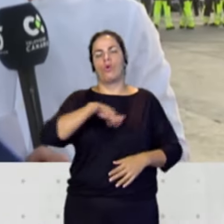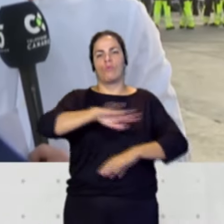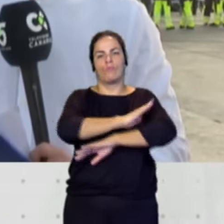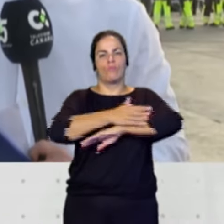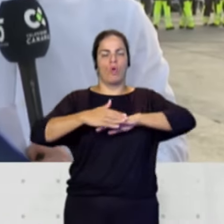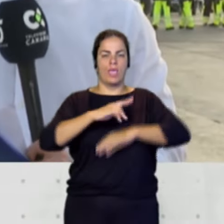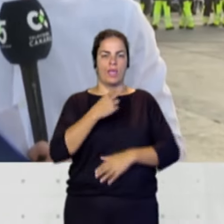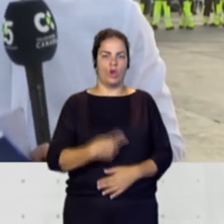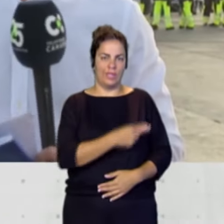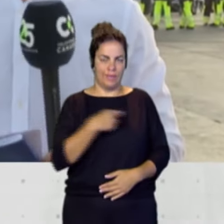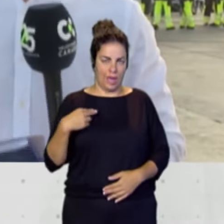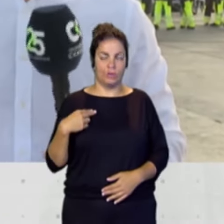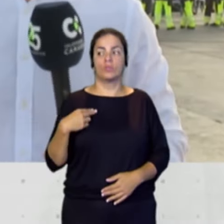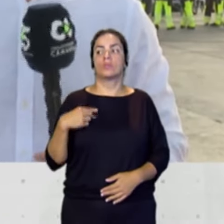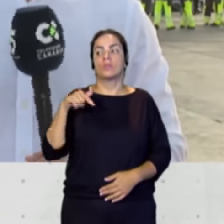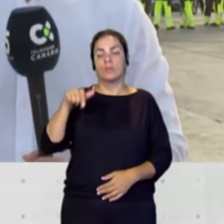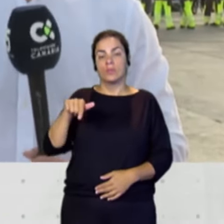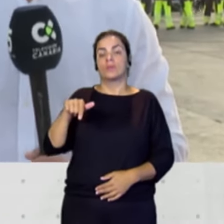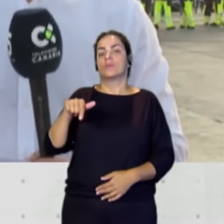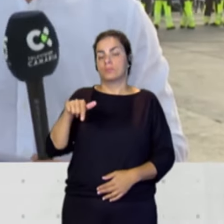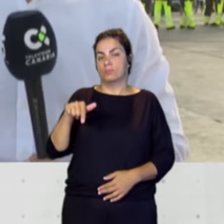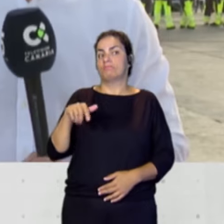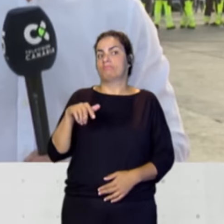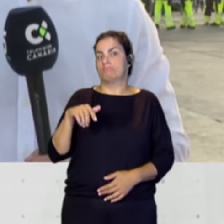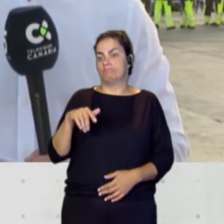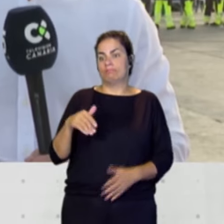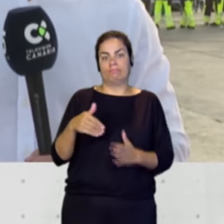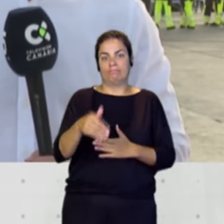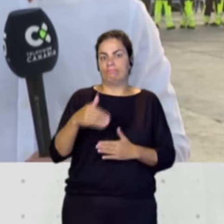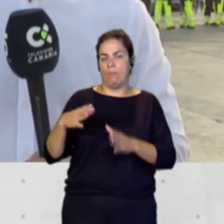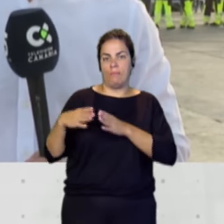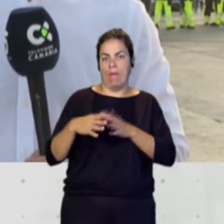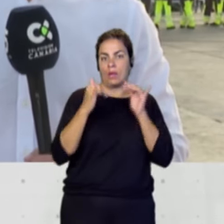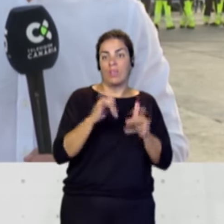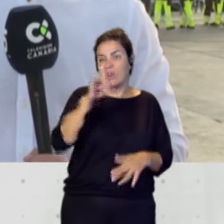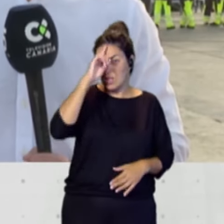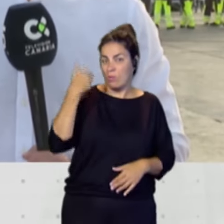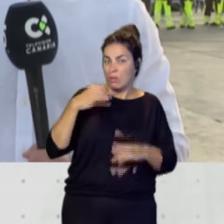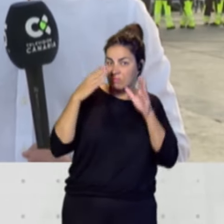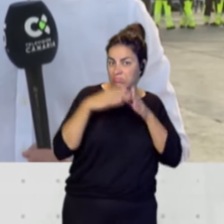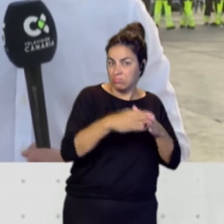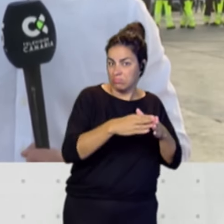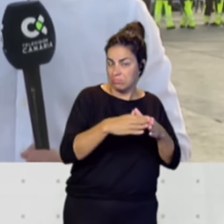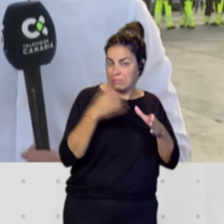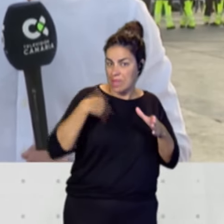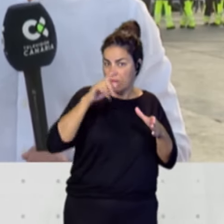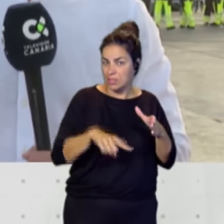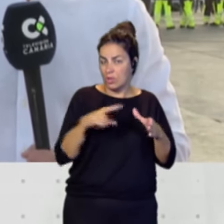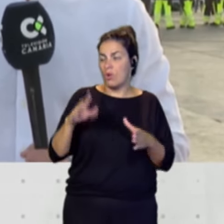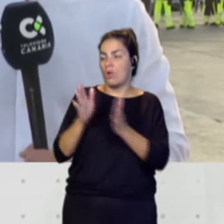de los Cristianos, donde está previsto que llegue esa embarcación. No sabemos si ha llegado ya. Antonio Cárdenas, muy buenos días.